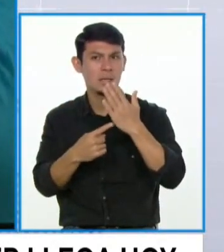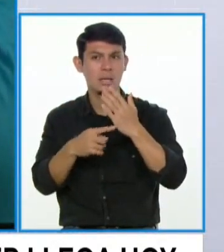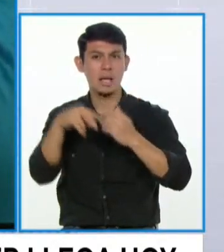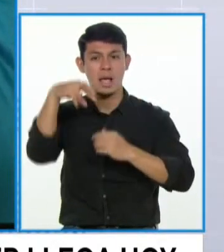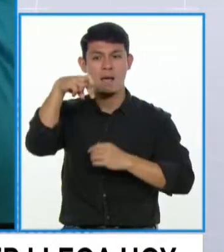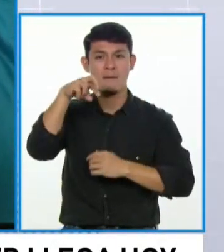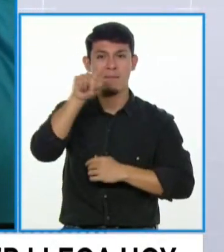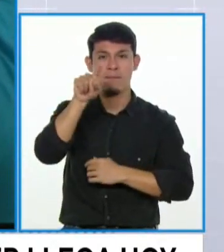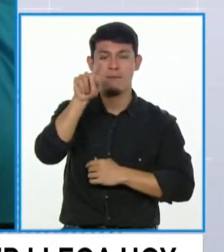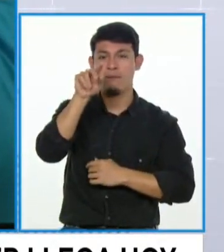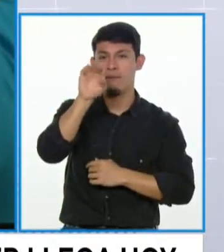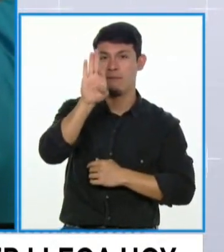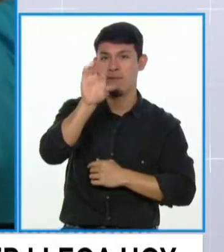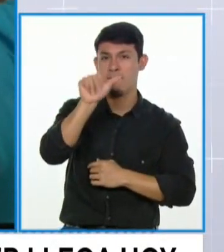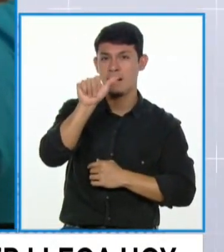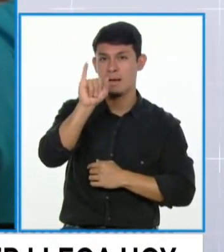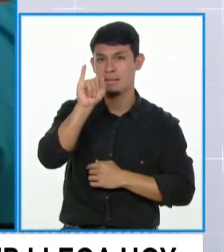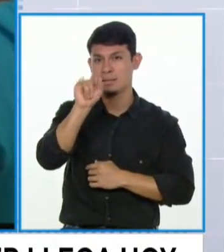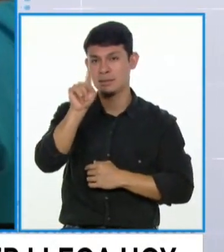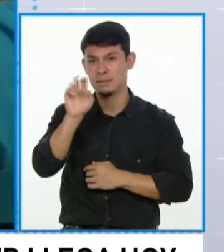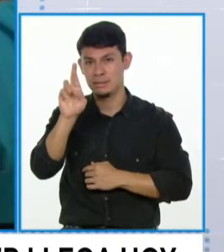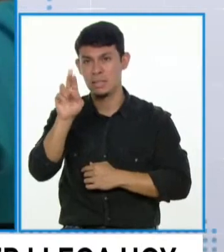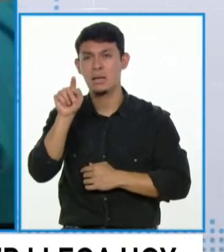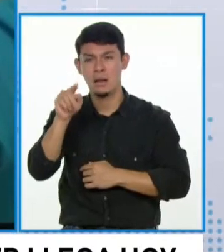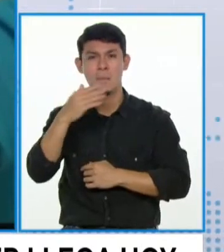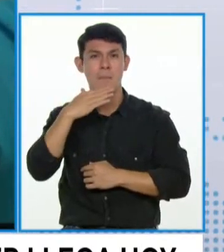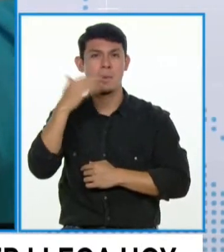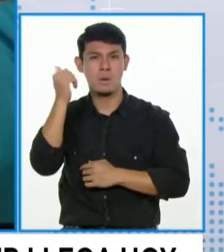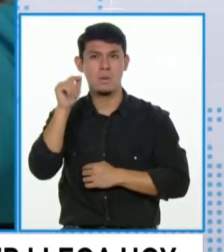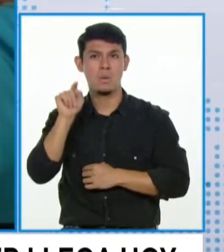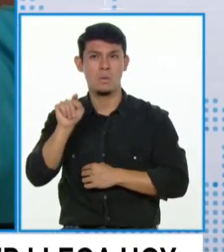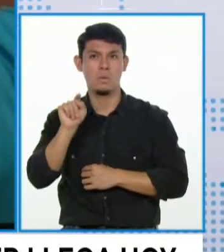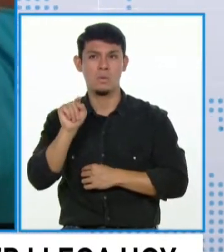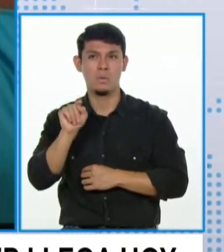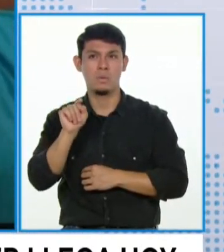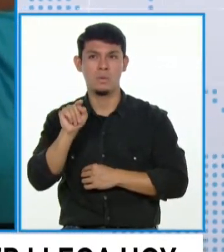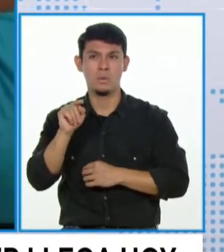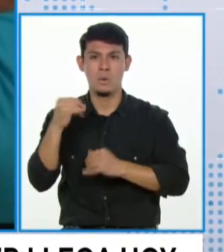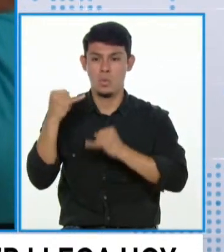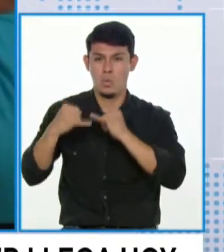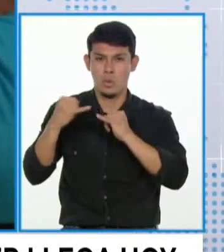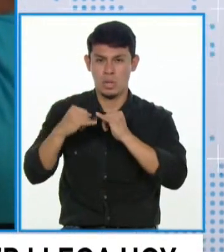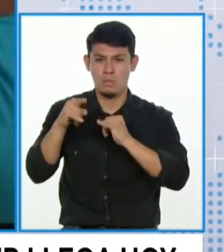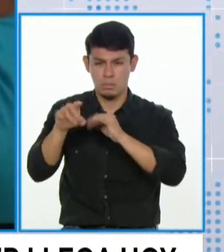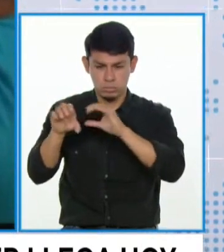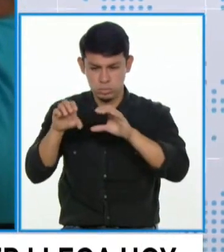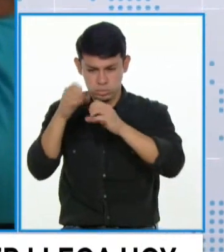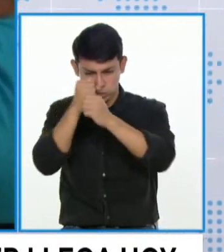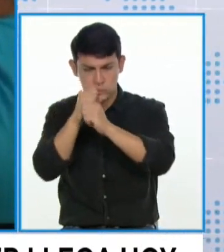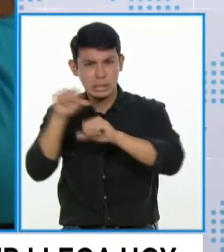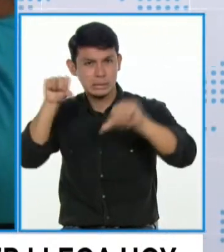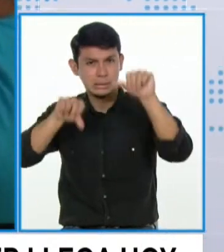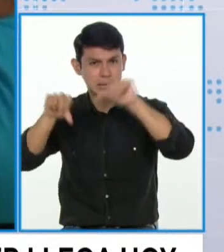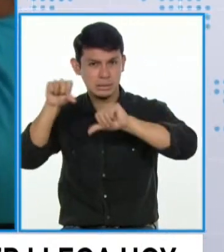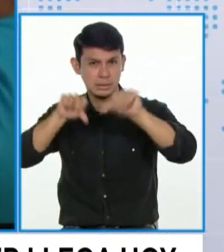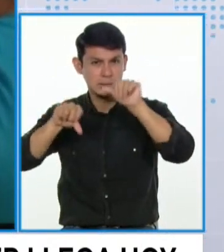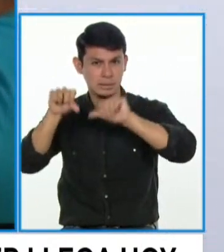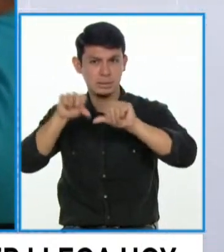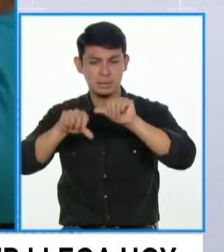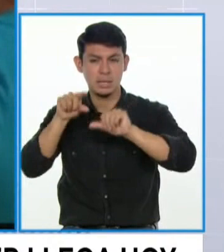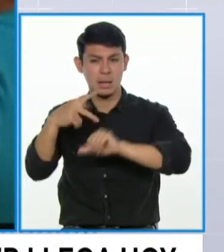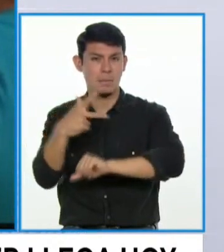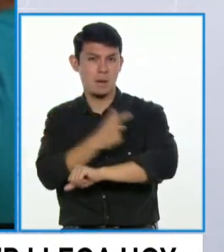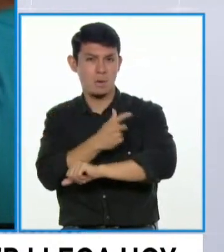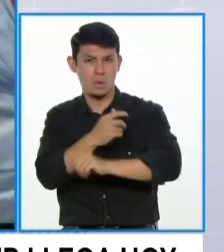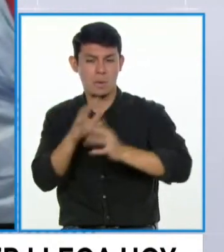Pfizer es hecha con la tecnología de punta, la ARN mensajero, que es lo último que se ha desarrollado en la ciencia para el desarrollo de vacunas, lo cual lo hace una